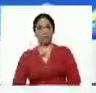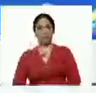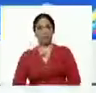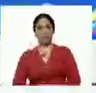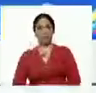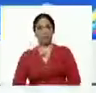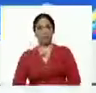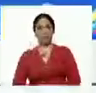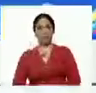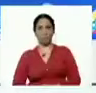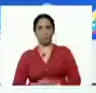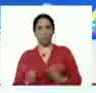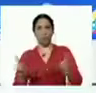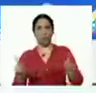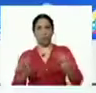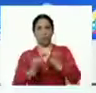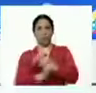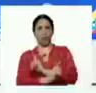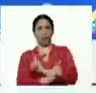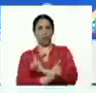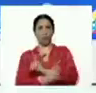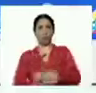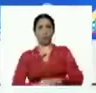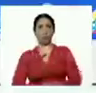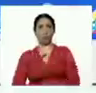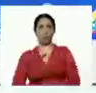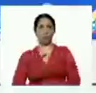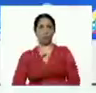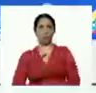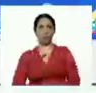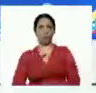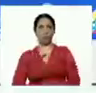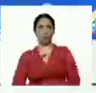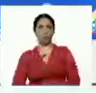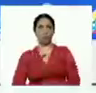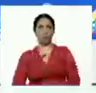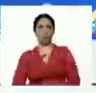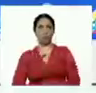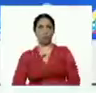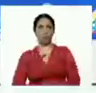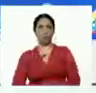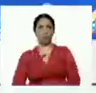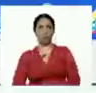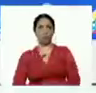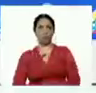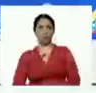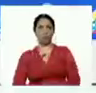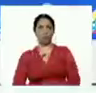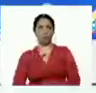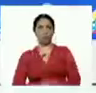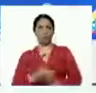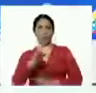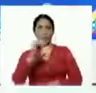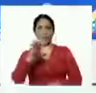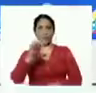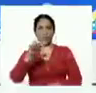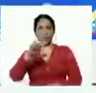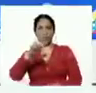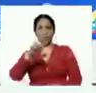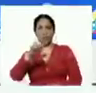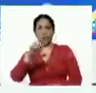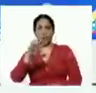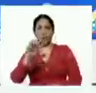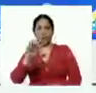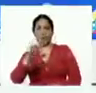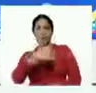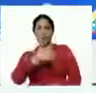En sustitución de Dante Rivas. Quiero